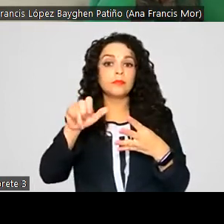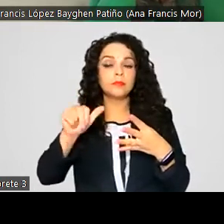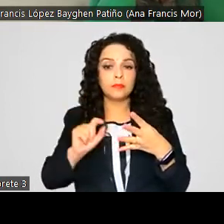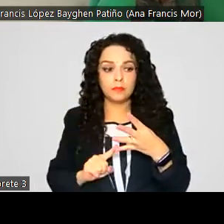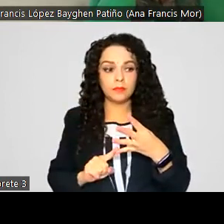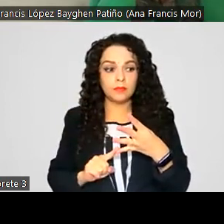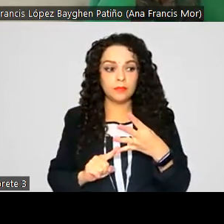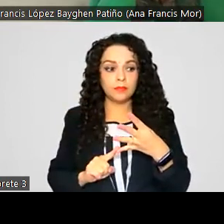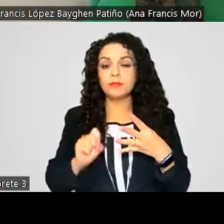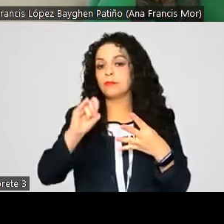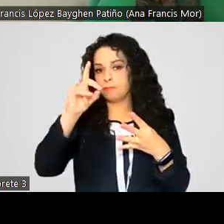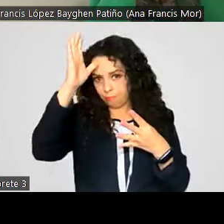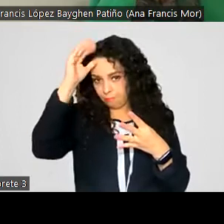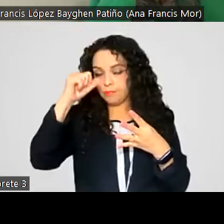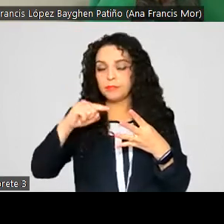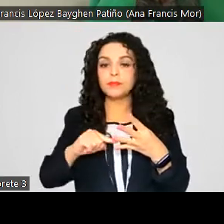Medina, a favor.